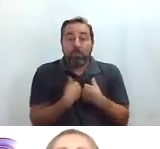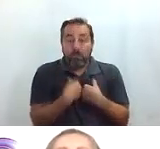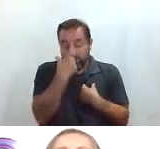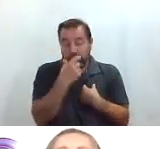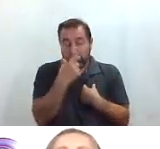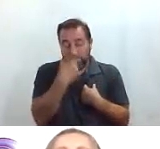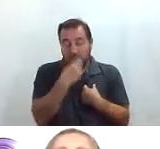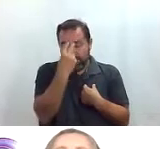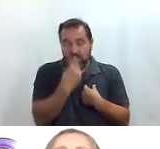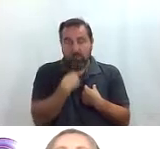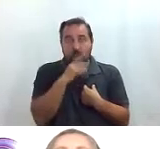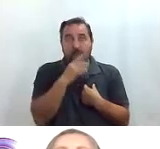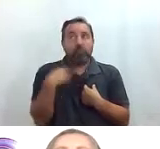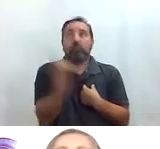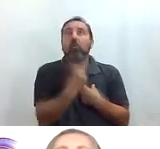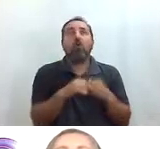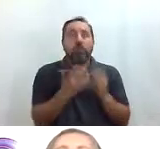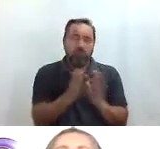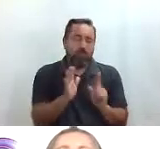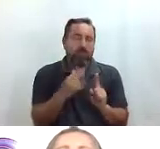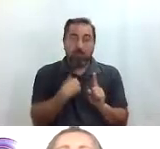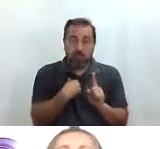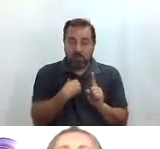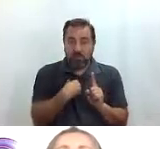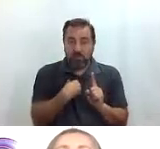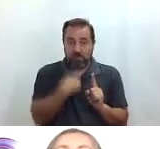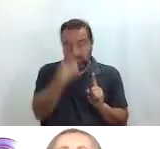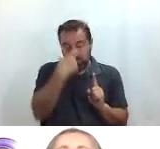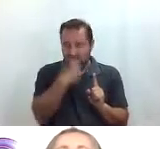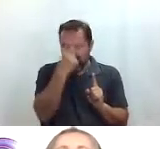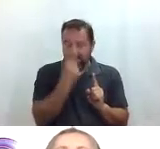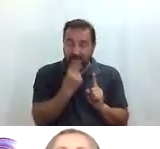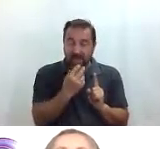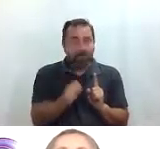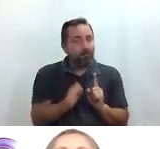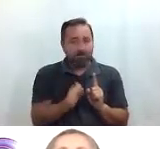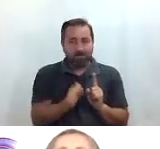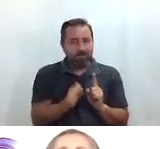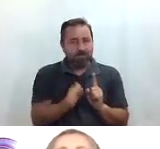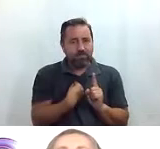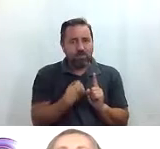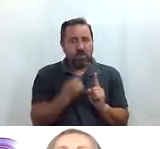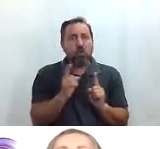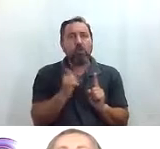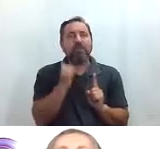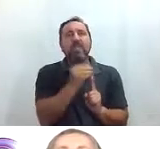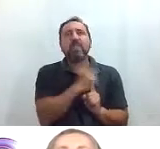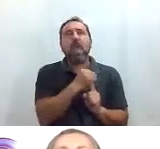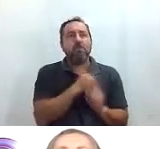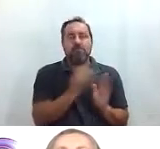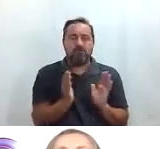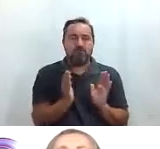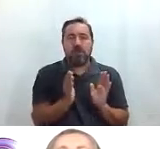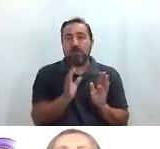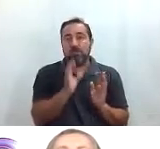ciega no quiero hablar por todo el mundo ni mucho menos yo como persona ciega no son de los que más me llaman la atención por